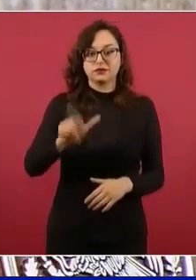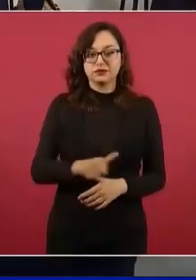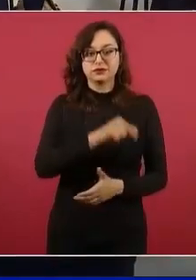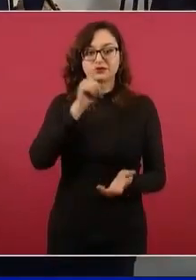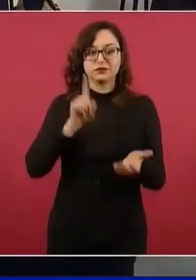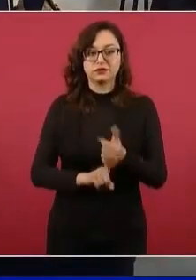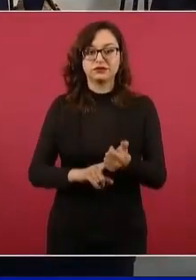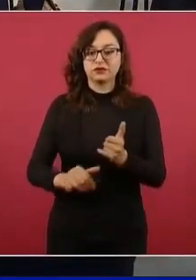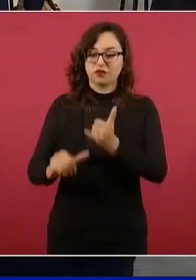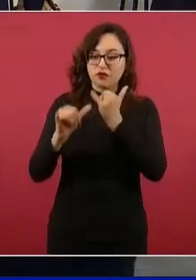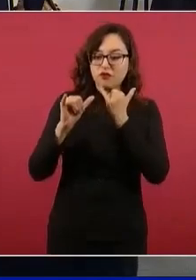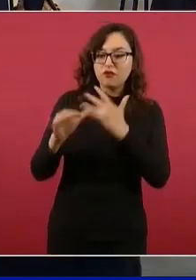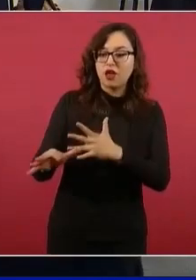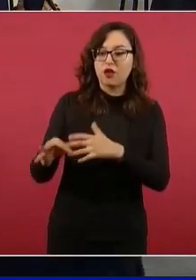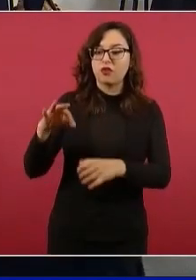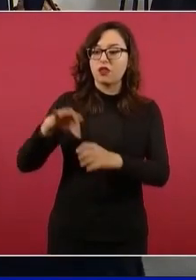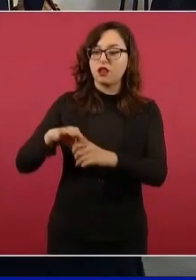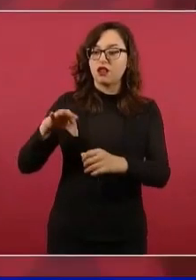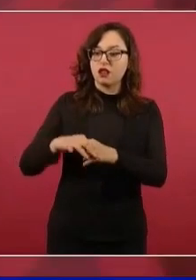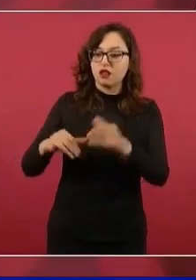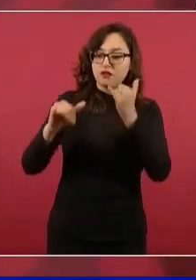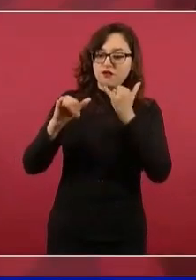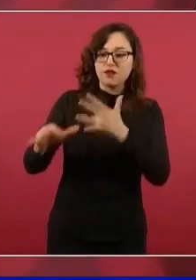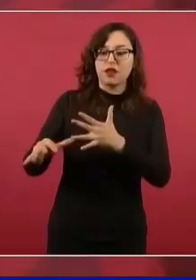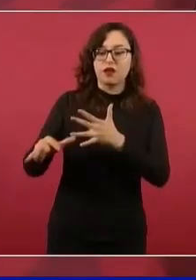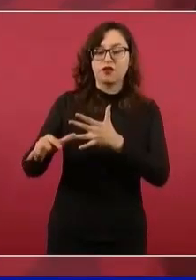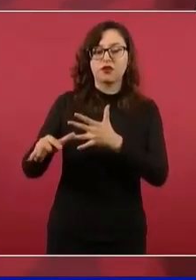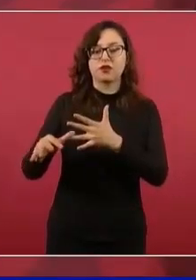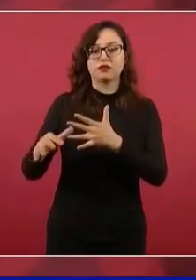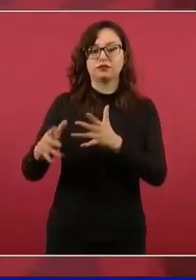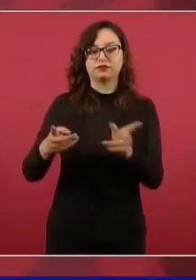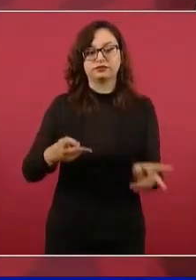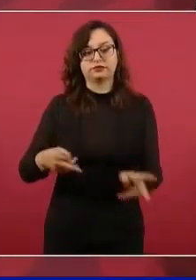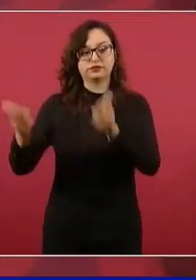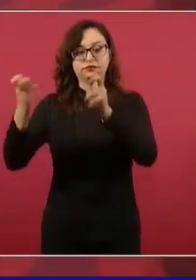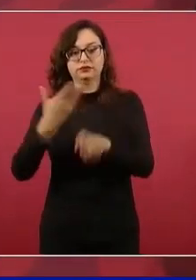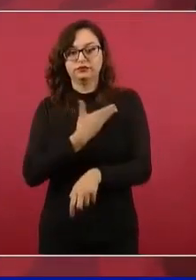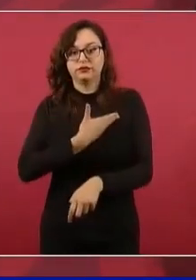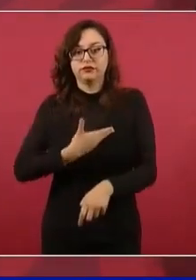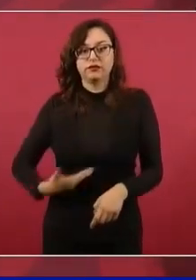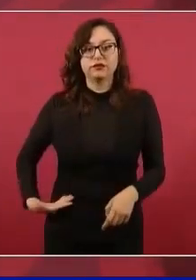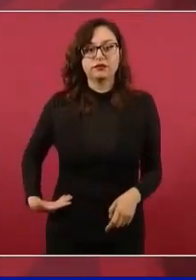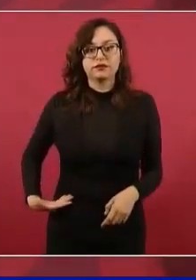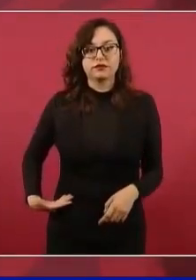otra portada, así al estilo, no